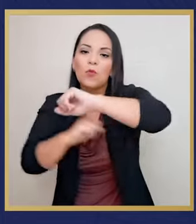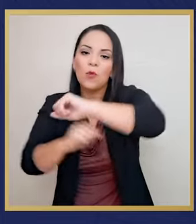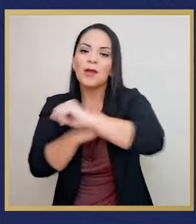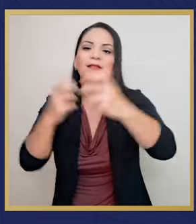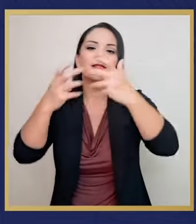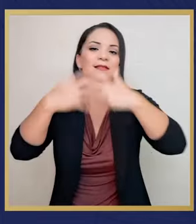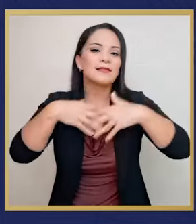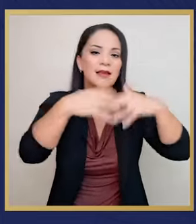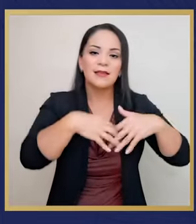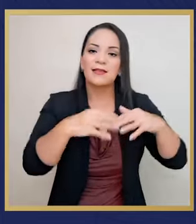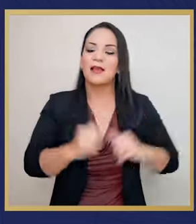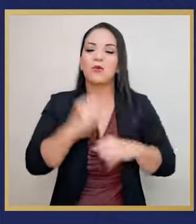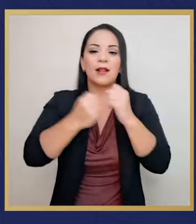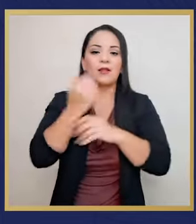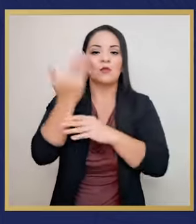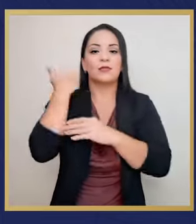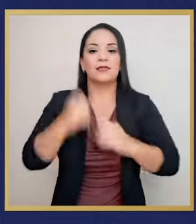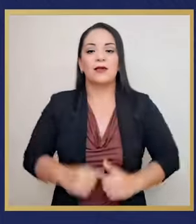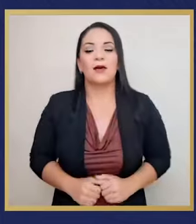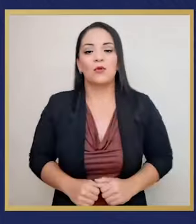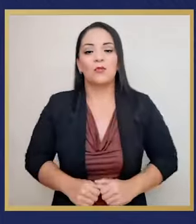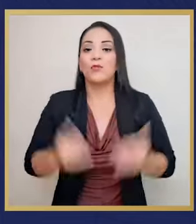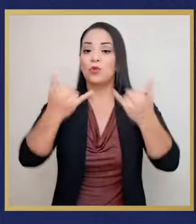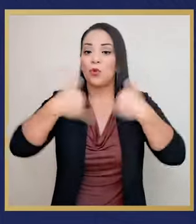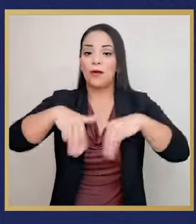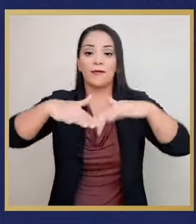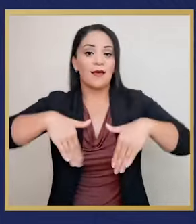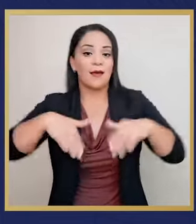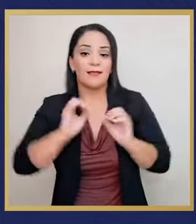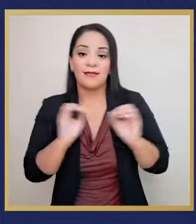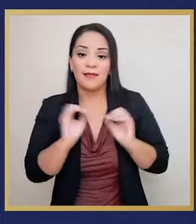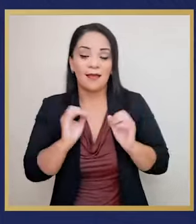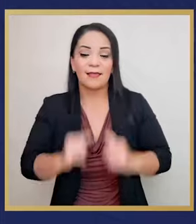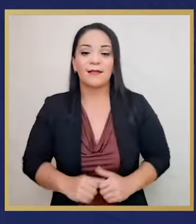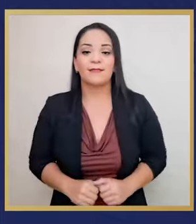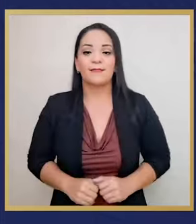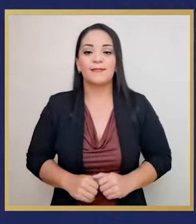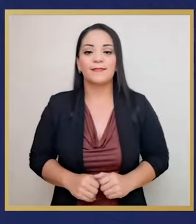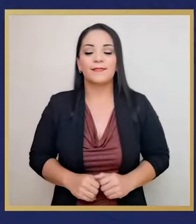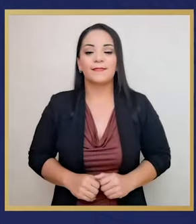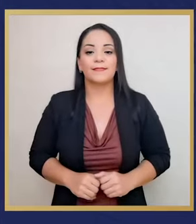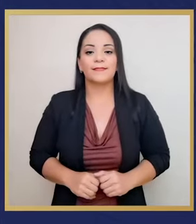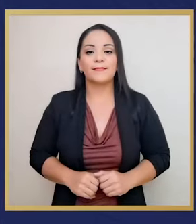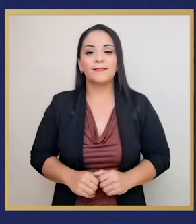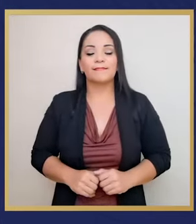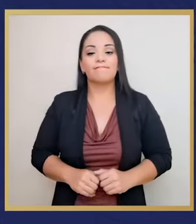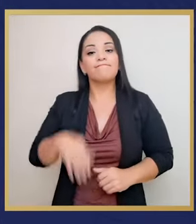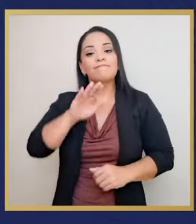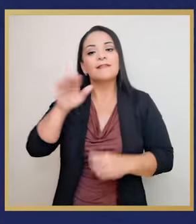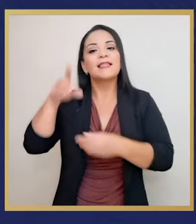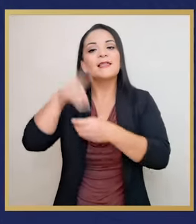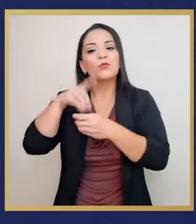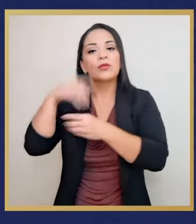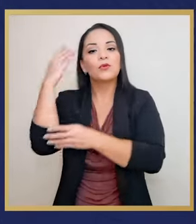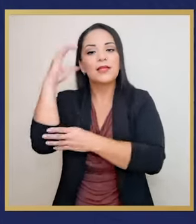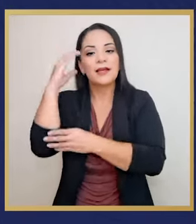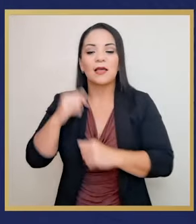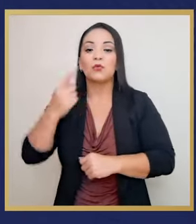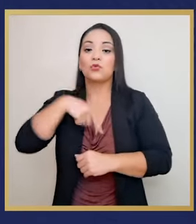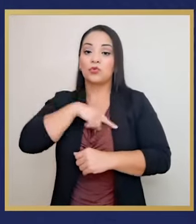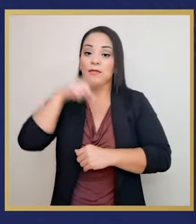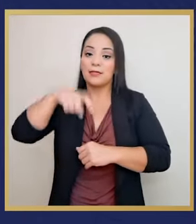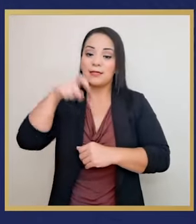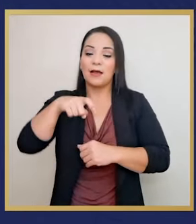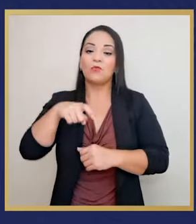puentes que se cayeron el año pasado y todavía no los han hecho nada. Señores diputados de Cartago,